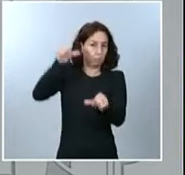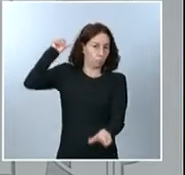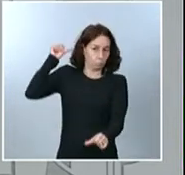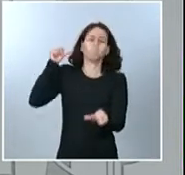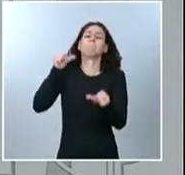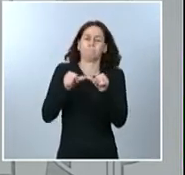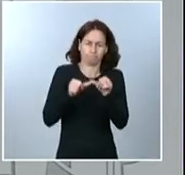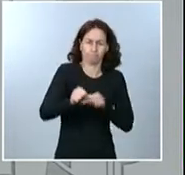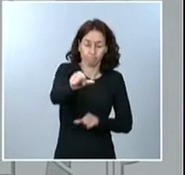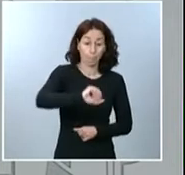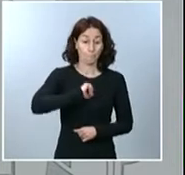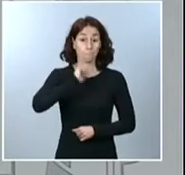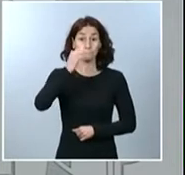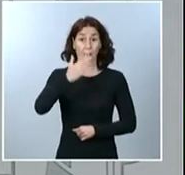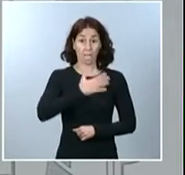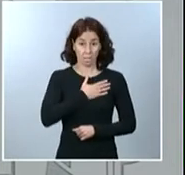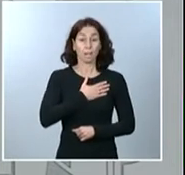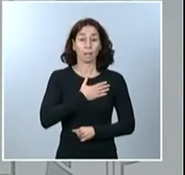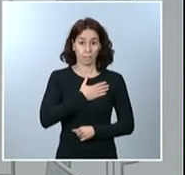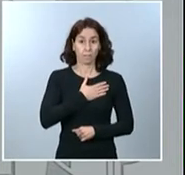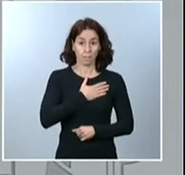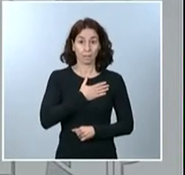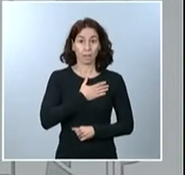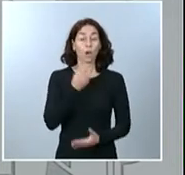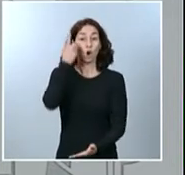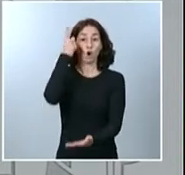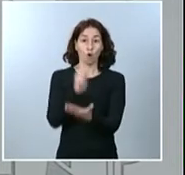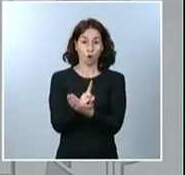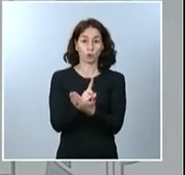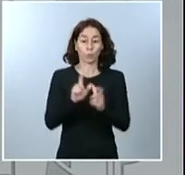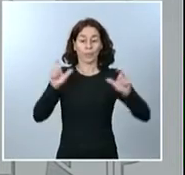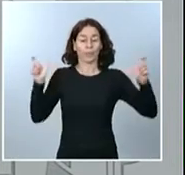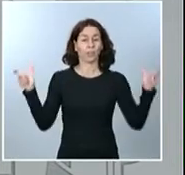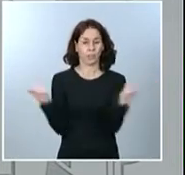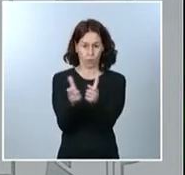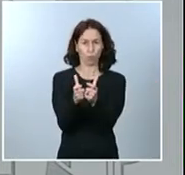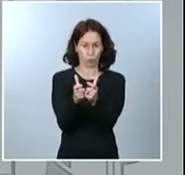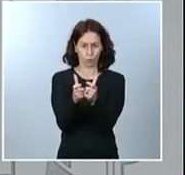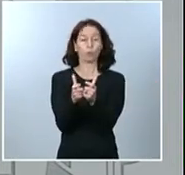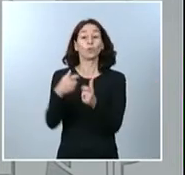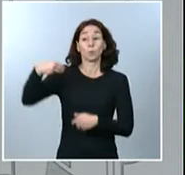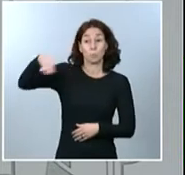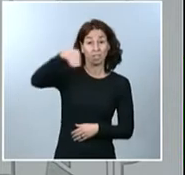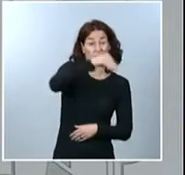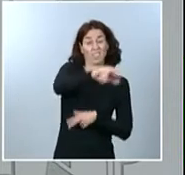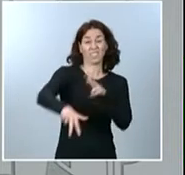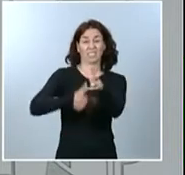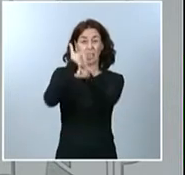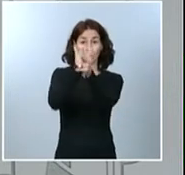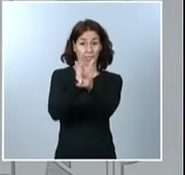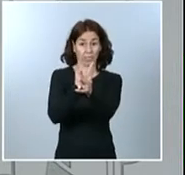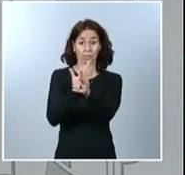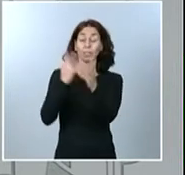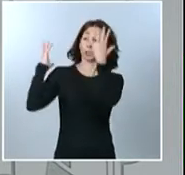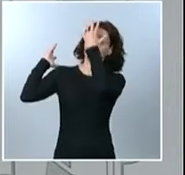sin ir más lejos, vamos a tener la ocasión de hablar en una nueva conferencia de presidentes telemática, la número 23, que contará también con